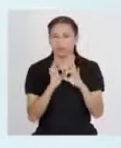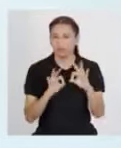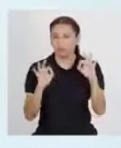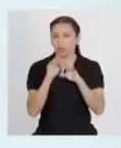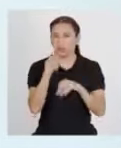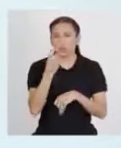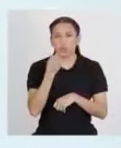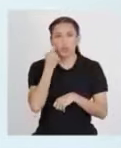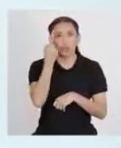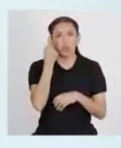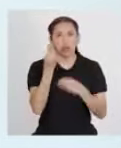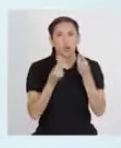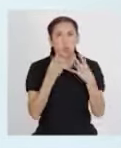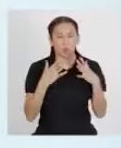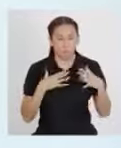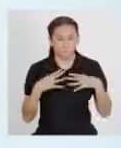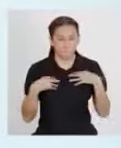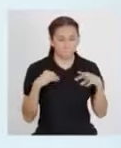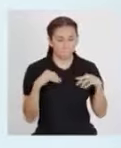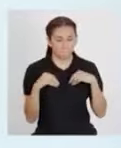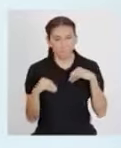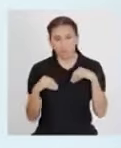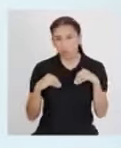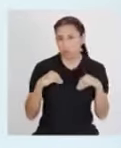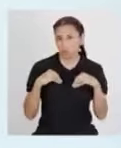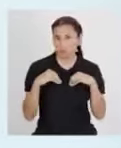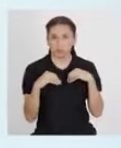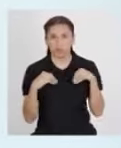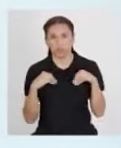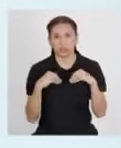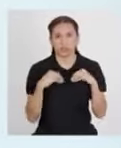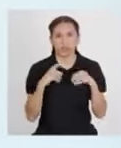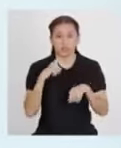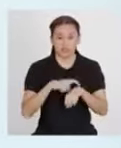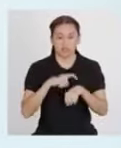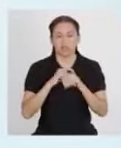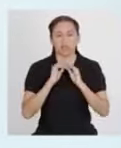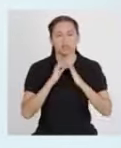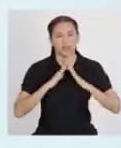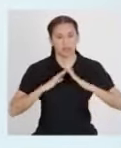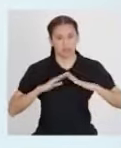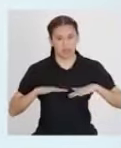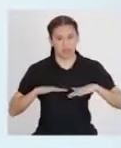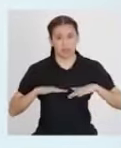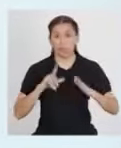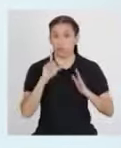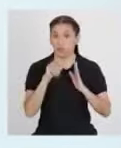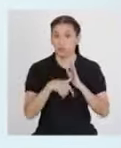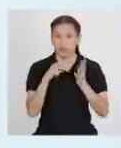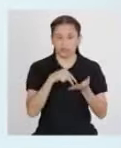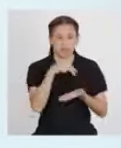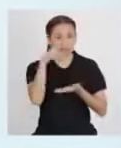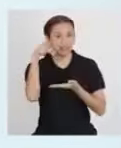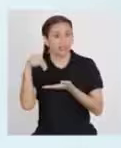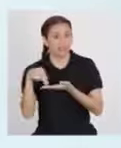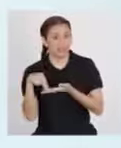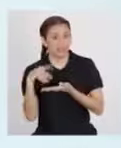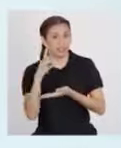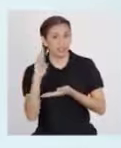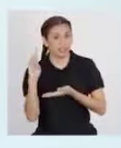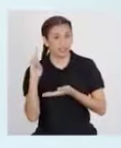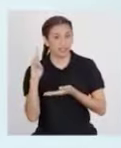podamos entender cómo se mueve nuestro cuerpo y encontrar un momento de calma. Luego saltamos hacia la derecha